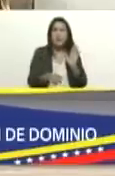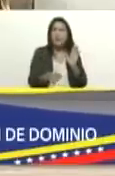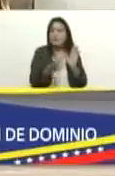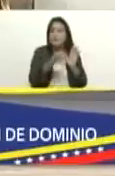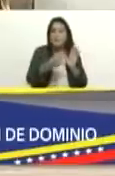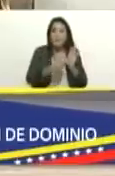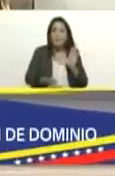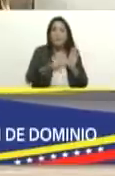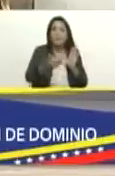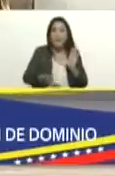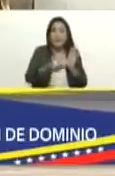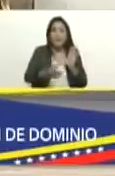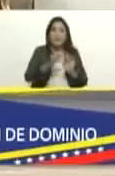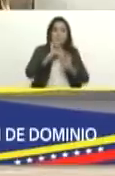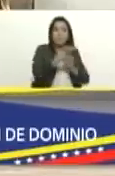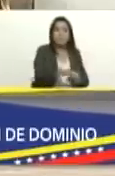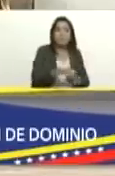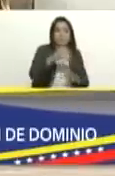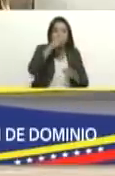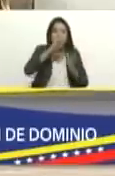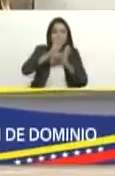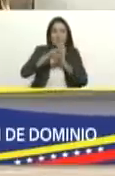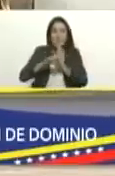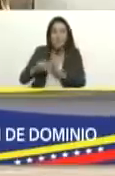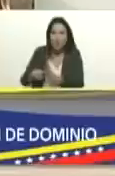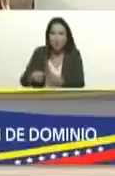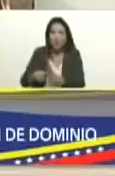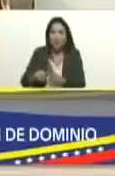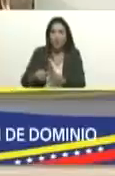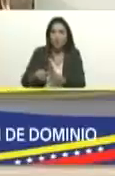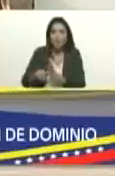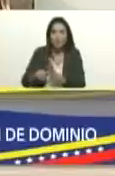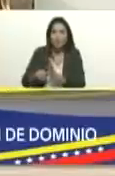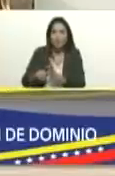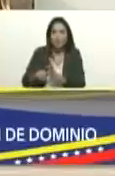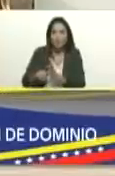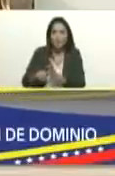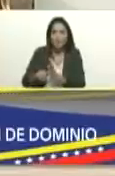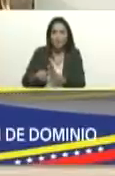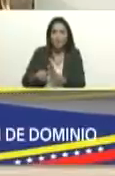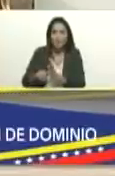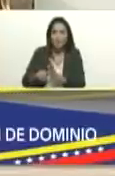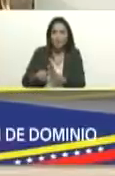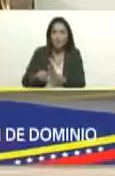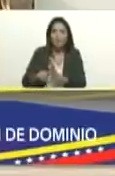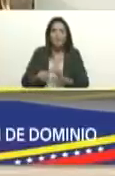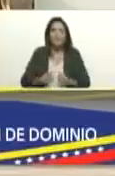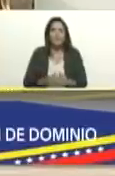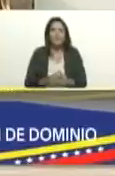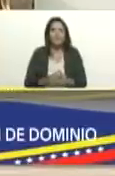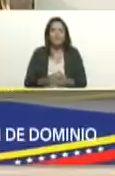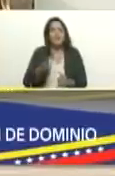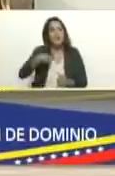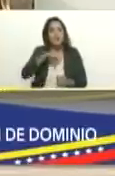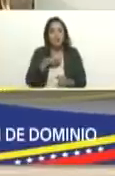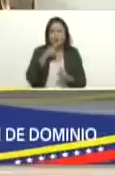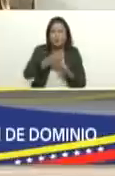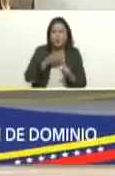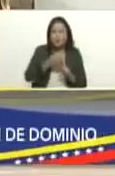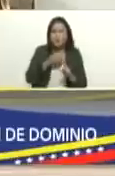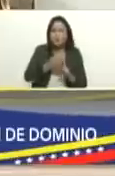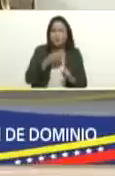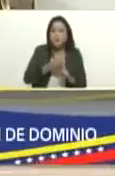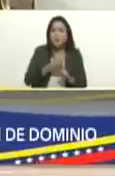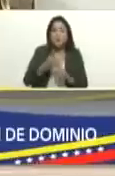para golpear como nunca antes la corrupción estamos dando una batalla como